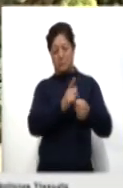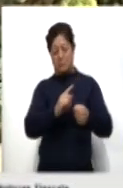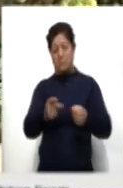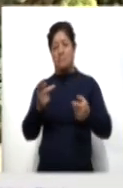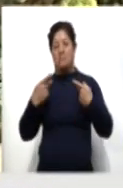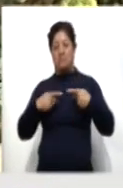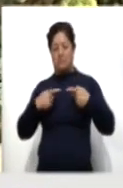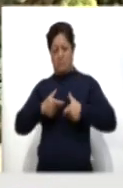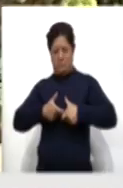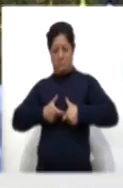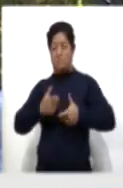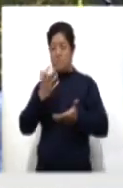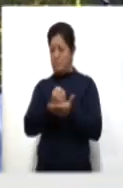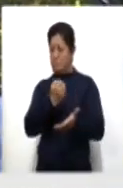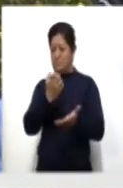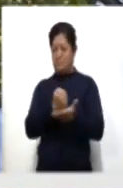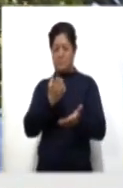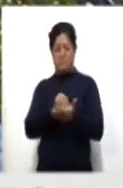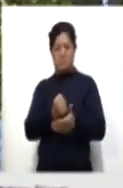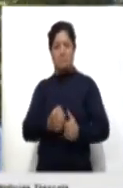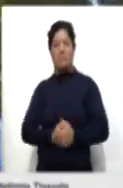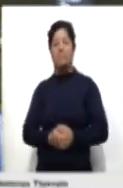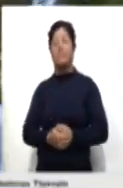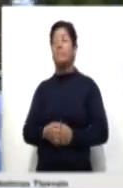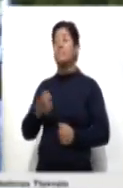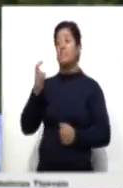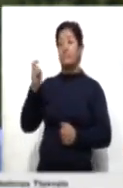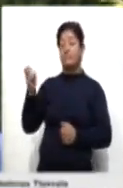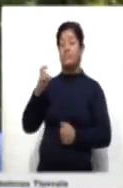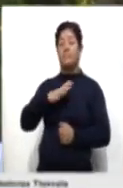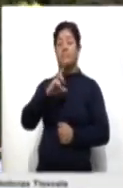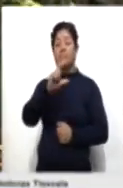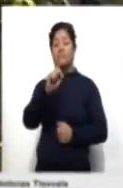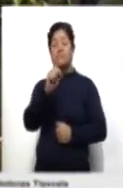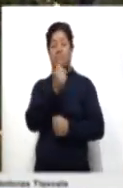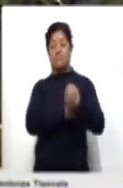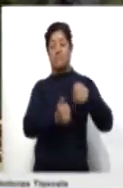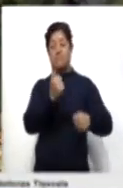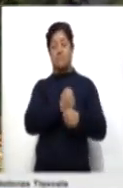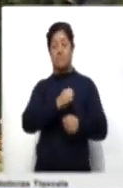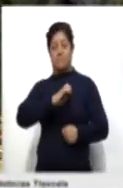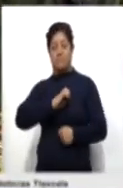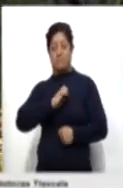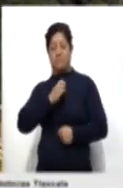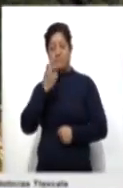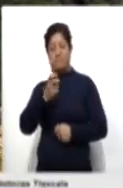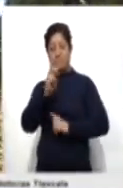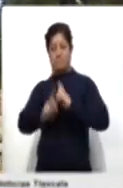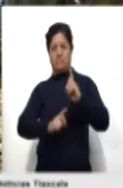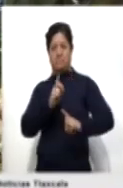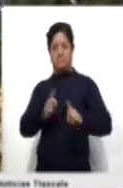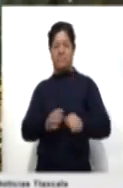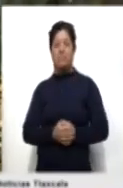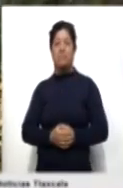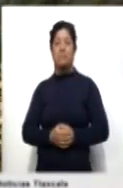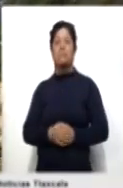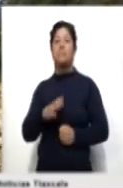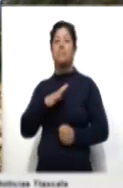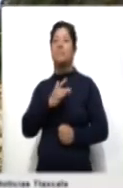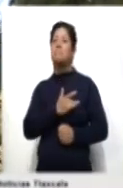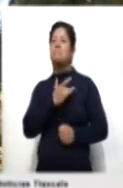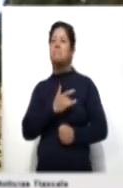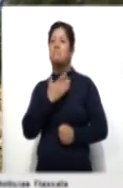gente en procesos de selección nacional. Cedillo Garduño, quien cumple 20 años como instructor de este deporte marcial, se encuentra